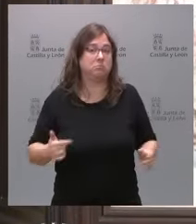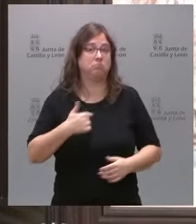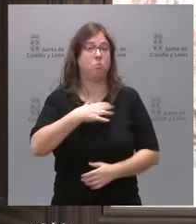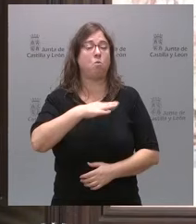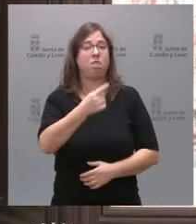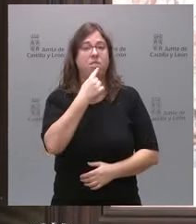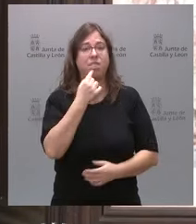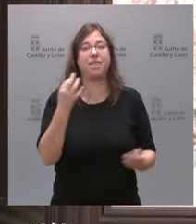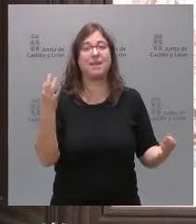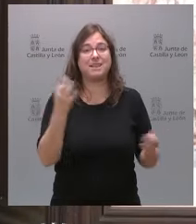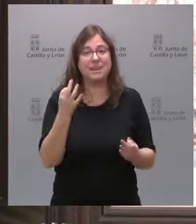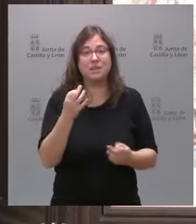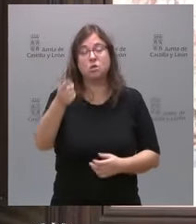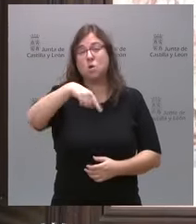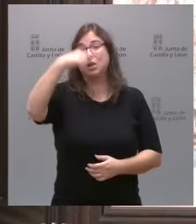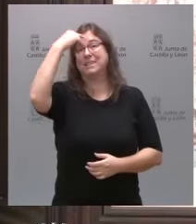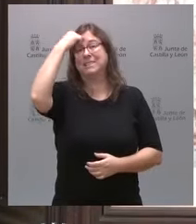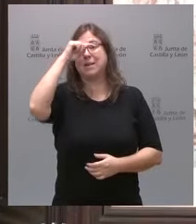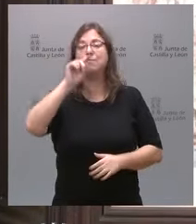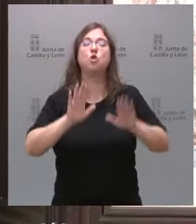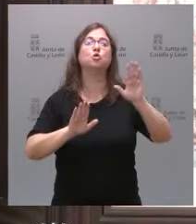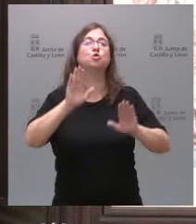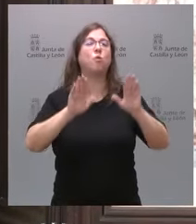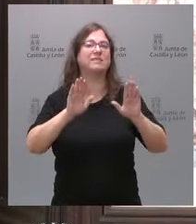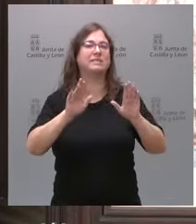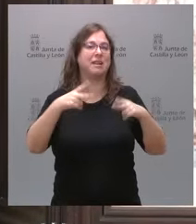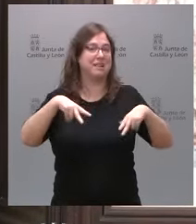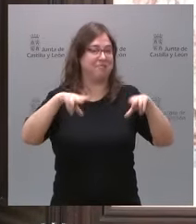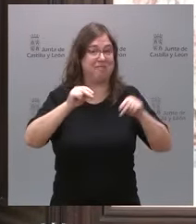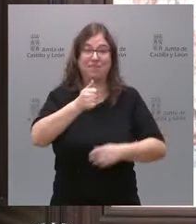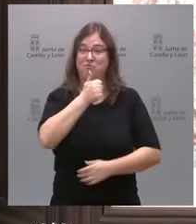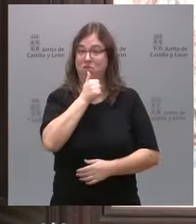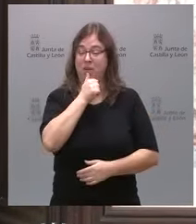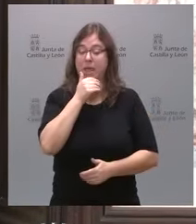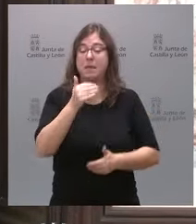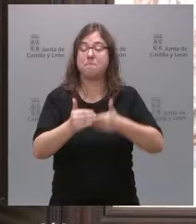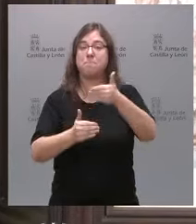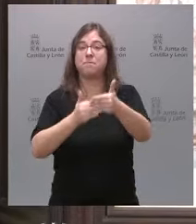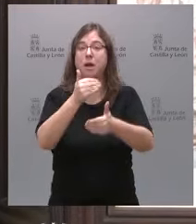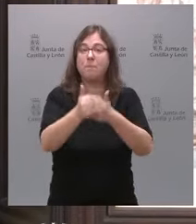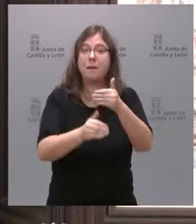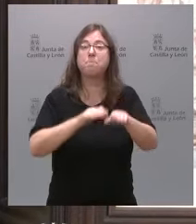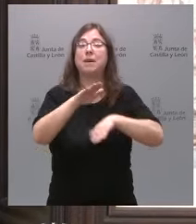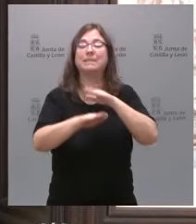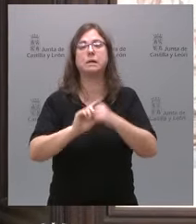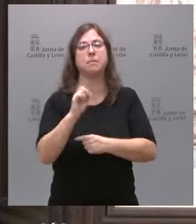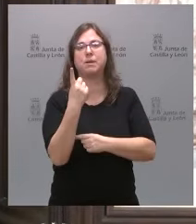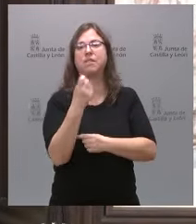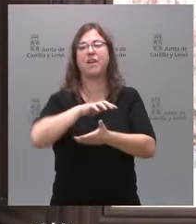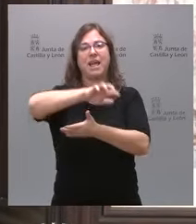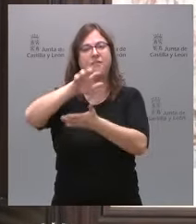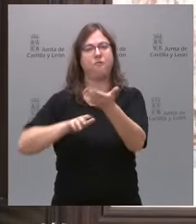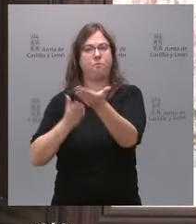decir es que sabemos que la subasta no ha terminado y los pasos a seguir, en primer lugar, pedir informe a los